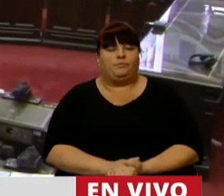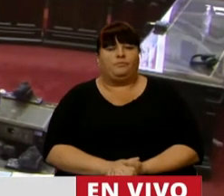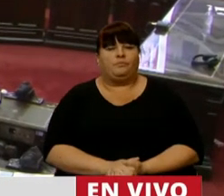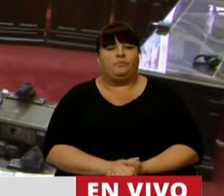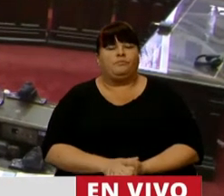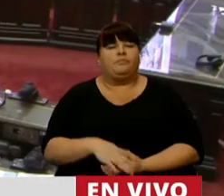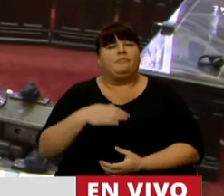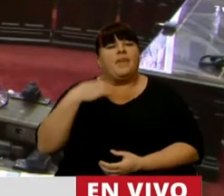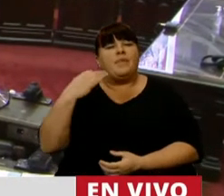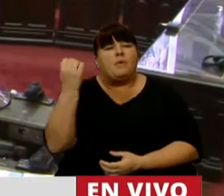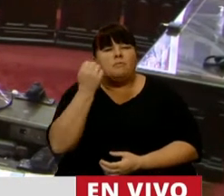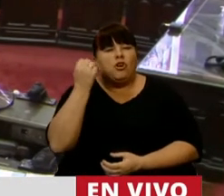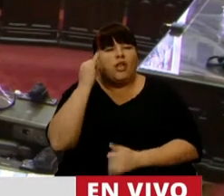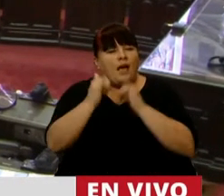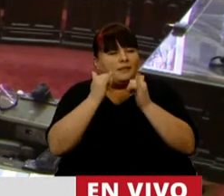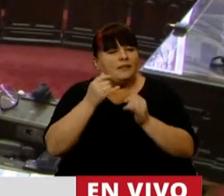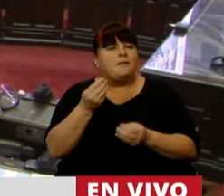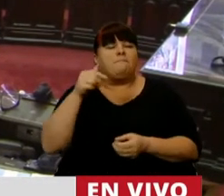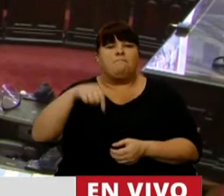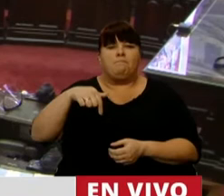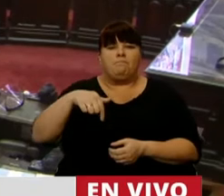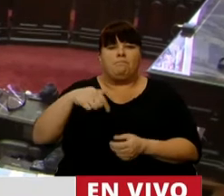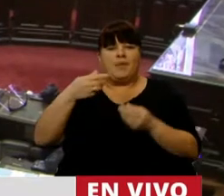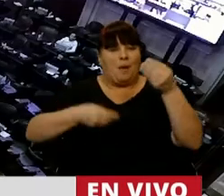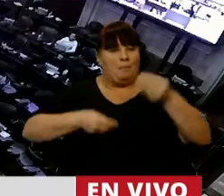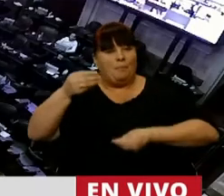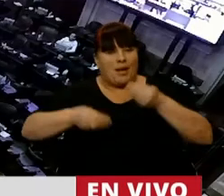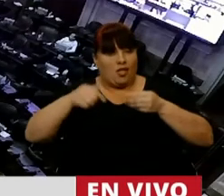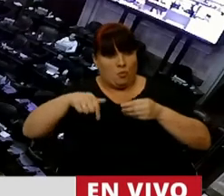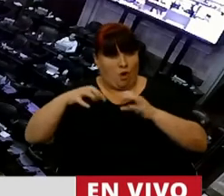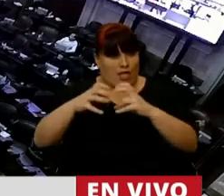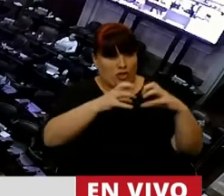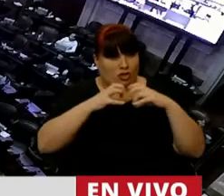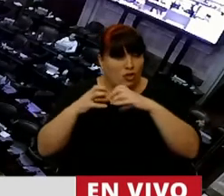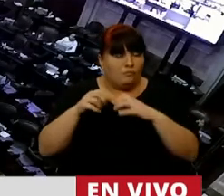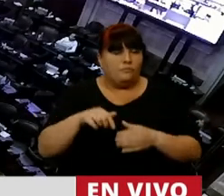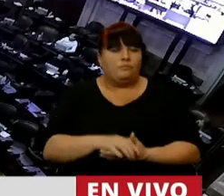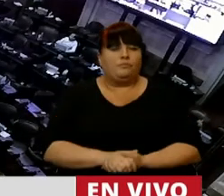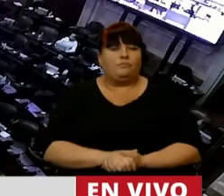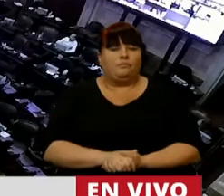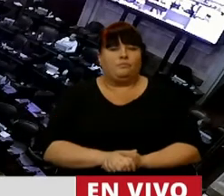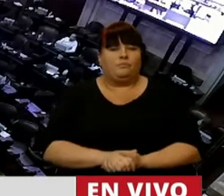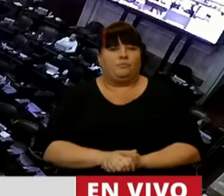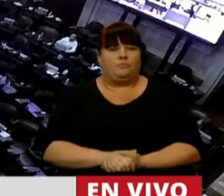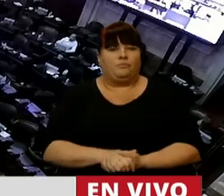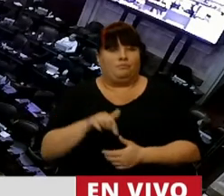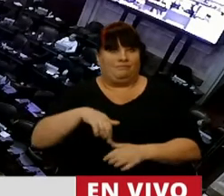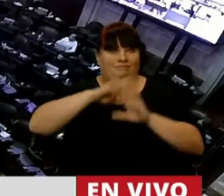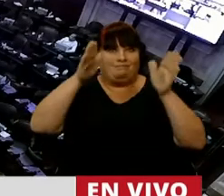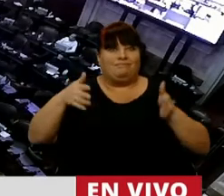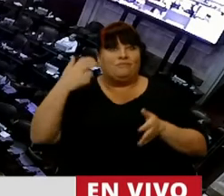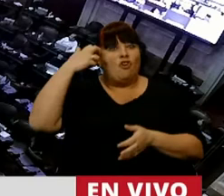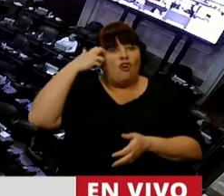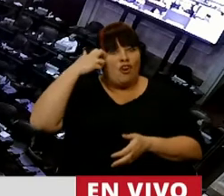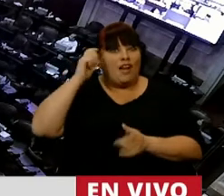Debo resaltar, señor Presidente, que este presupuesto que hoy estamos tratando en este Congreso,